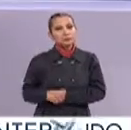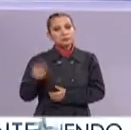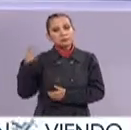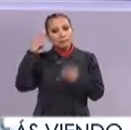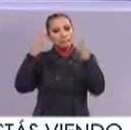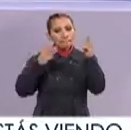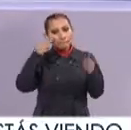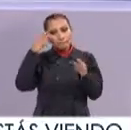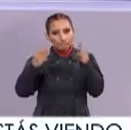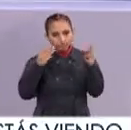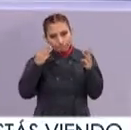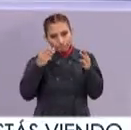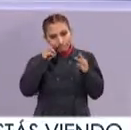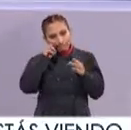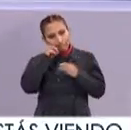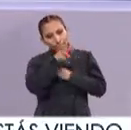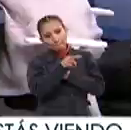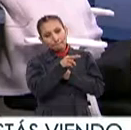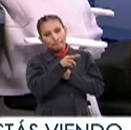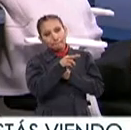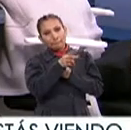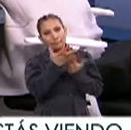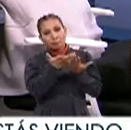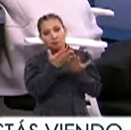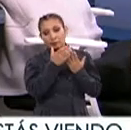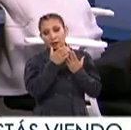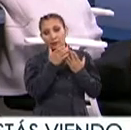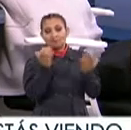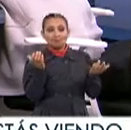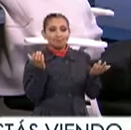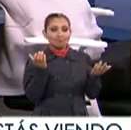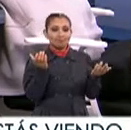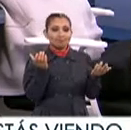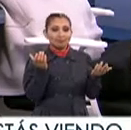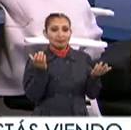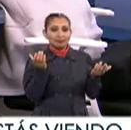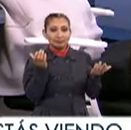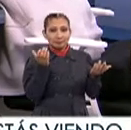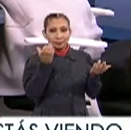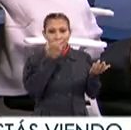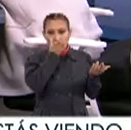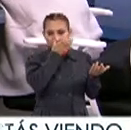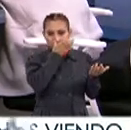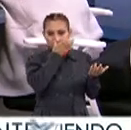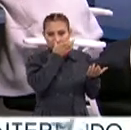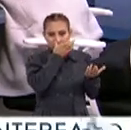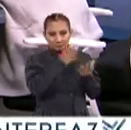bueno El museo Que nos ha dejado Una gran Pues